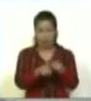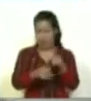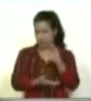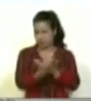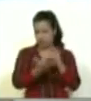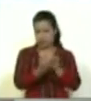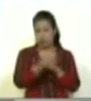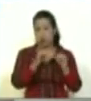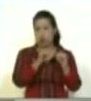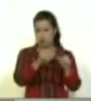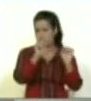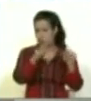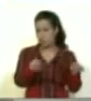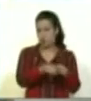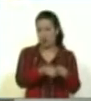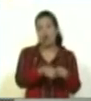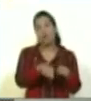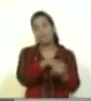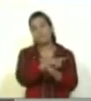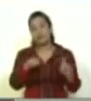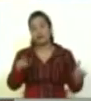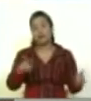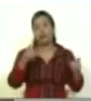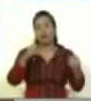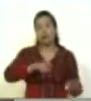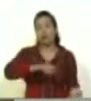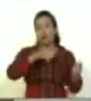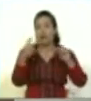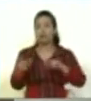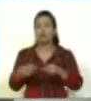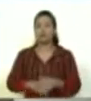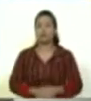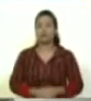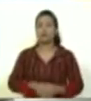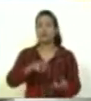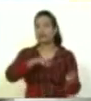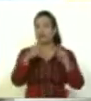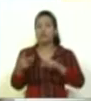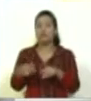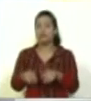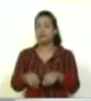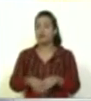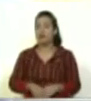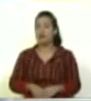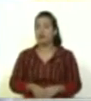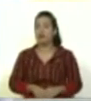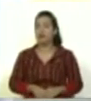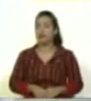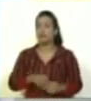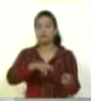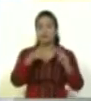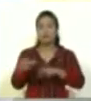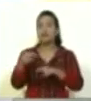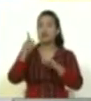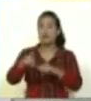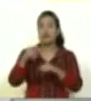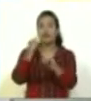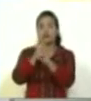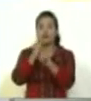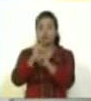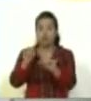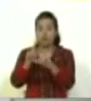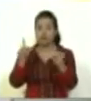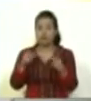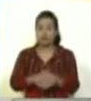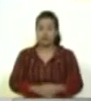Pero también va a dar un salto cualitativo a lo digital. Y en ese sentido, bueno, vamos a estar a